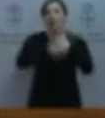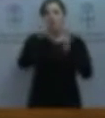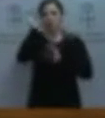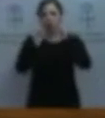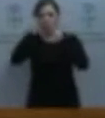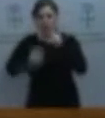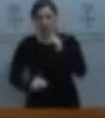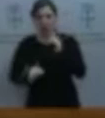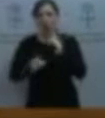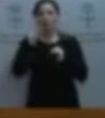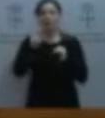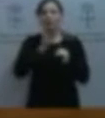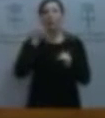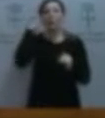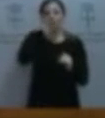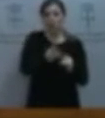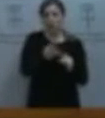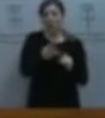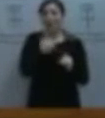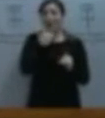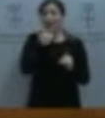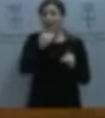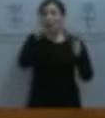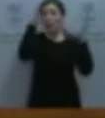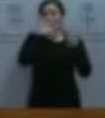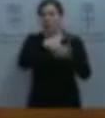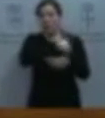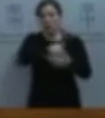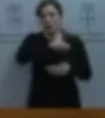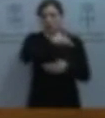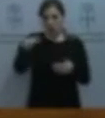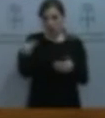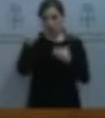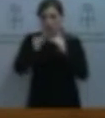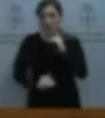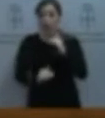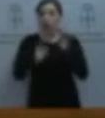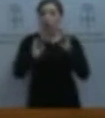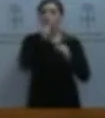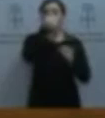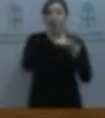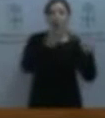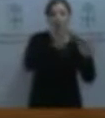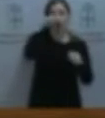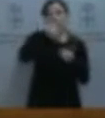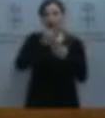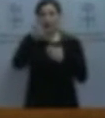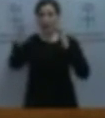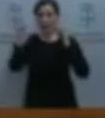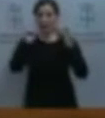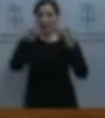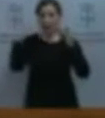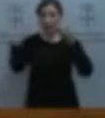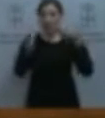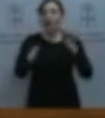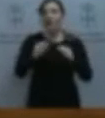en tan solo cuatro años, casi 9.000 millones de euros, entre 2009 y 2013. Las fechas son importantes